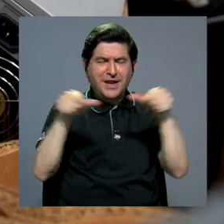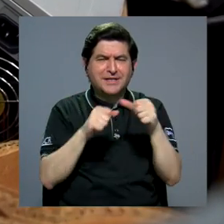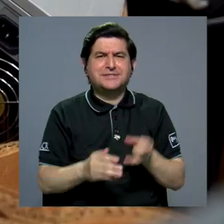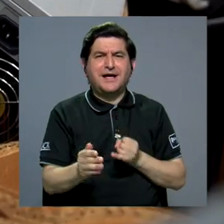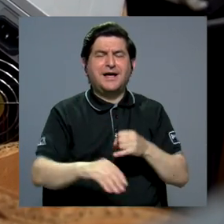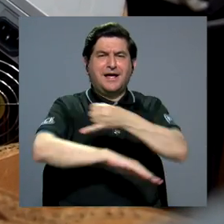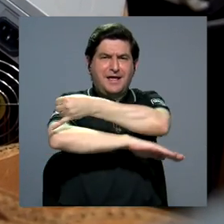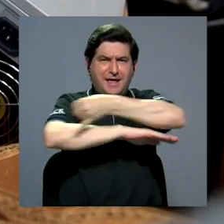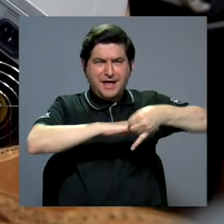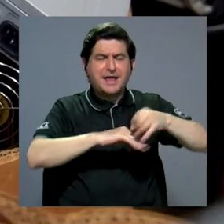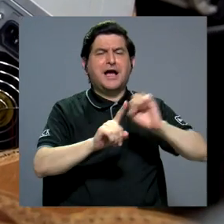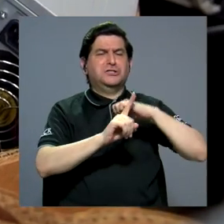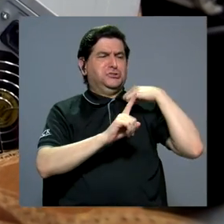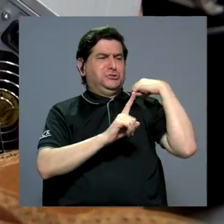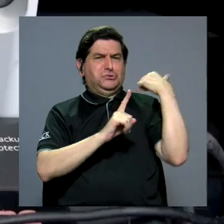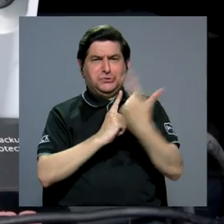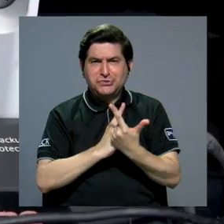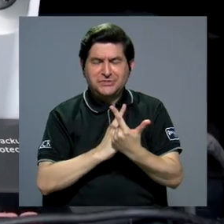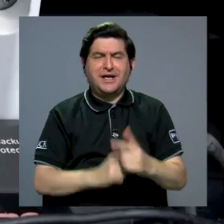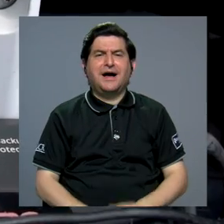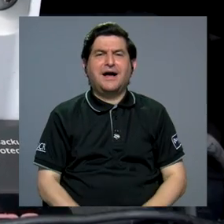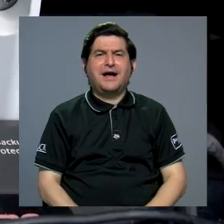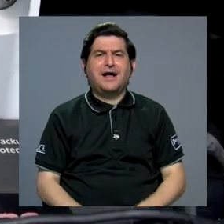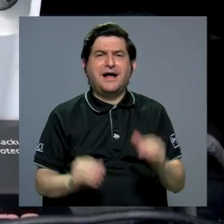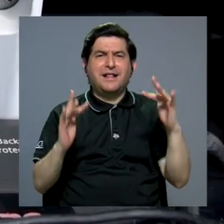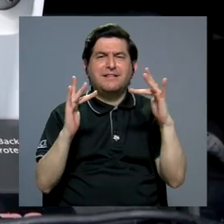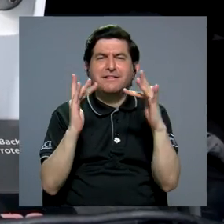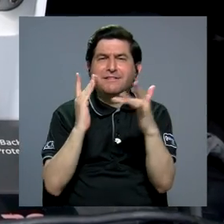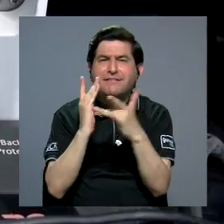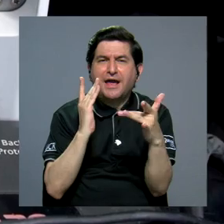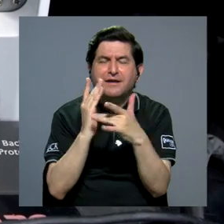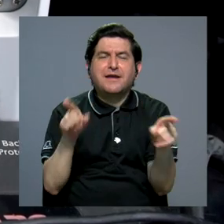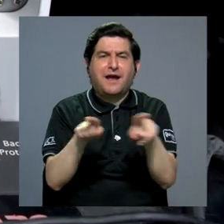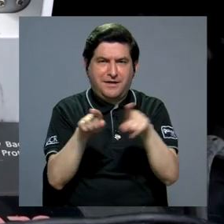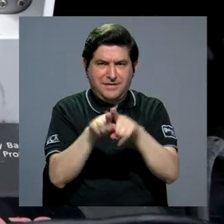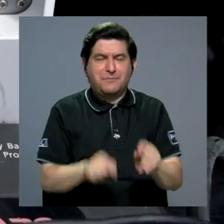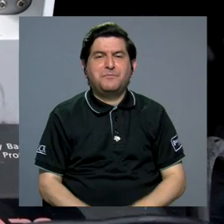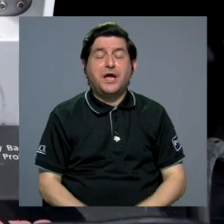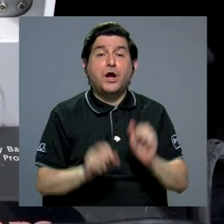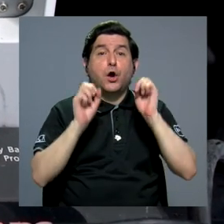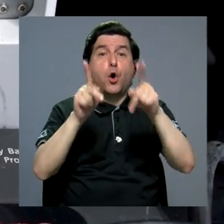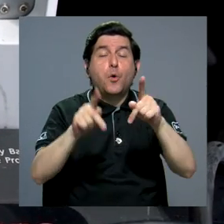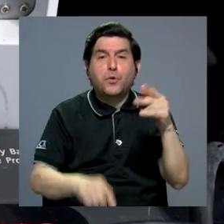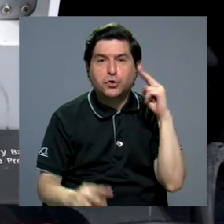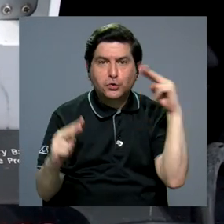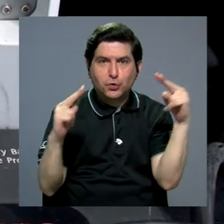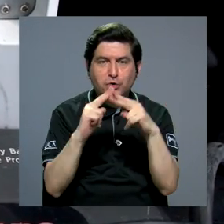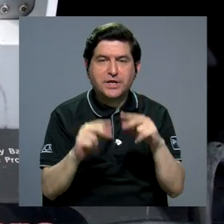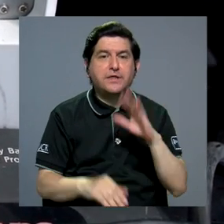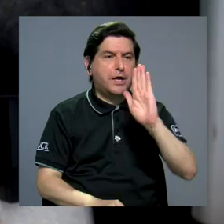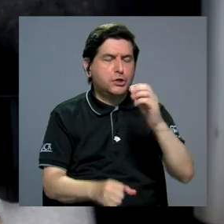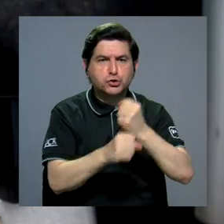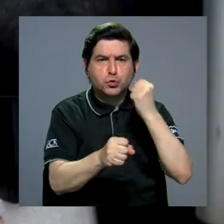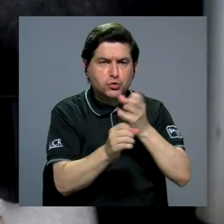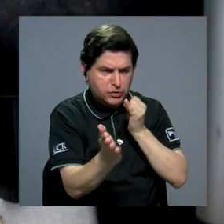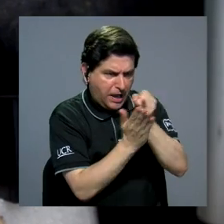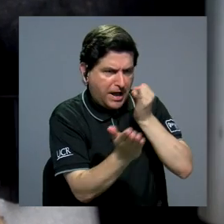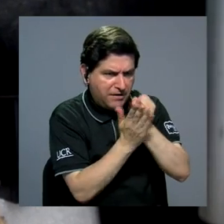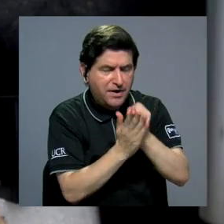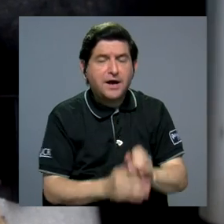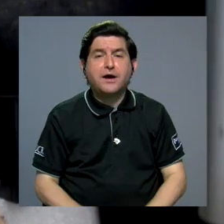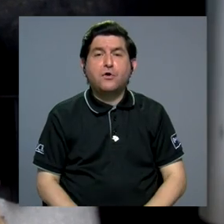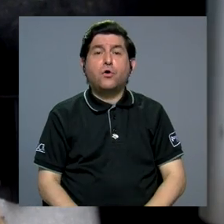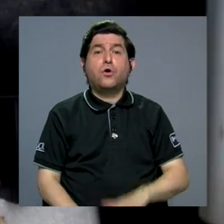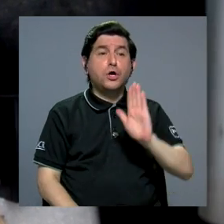ingeniería, áreas más sociales, áreas más técnicas también. Entonces, tener la oportunidad de conocer no solo sus trabajos en investigaciones,